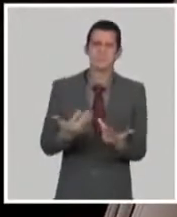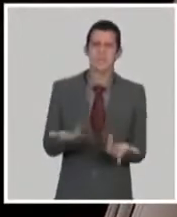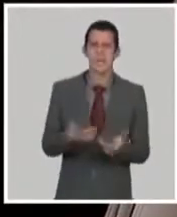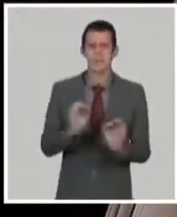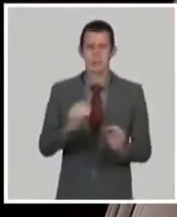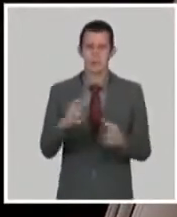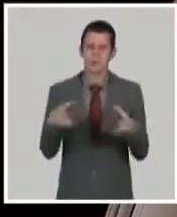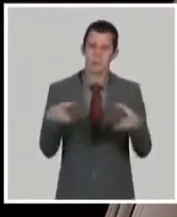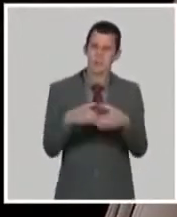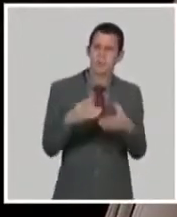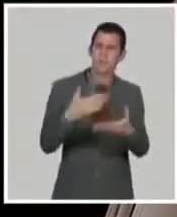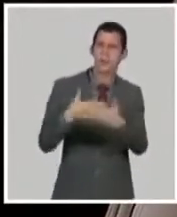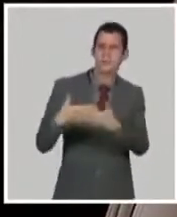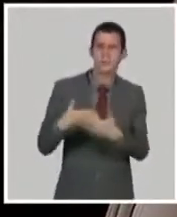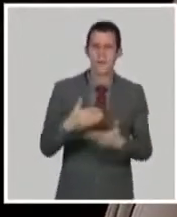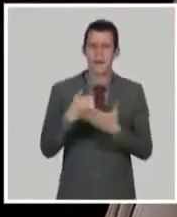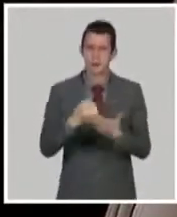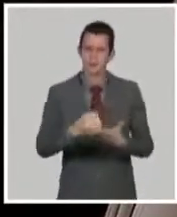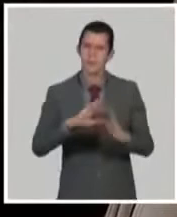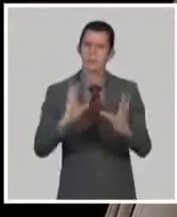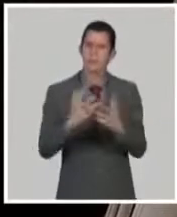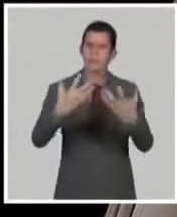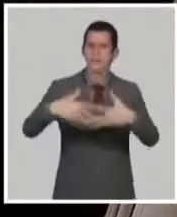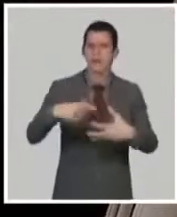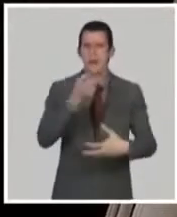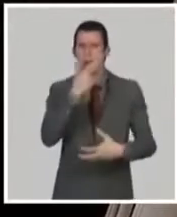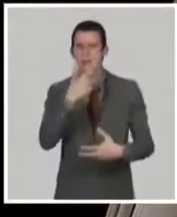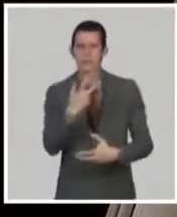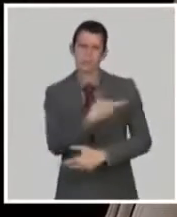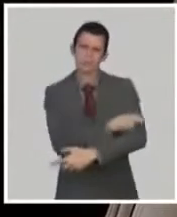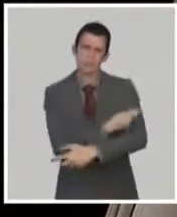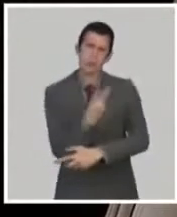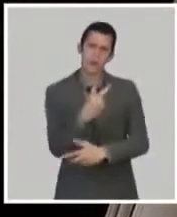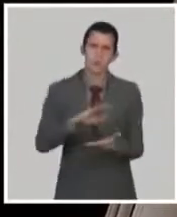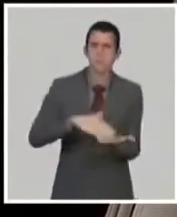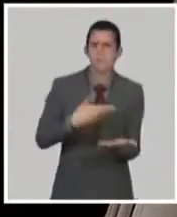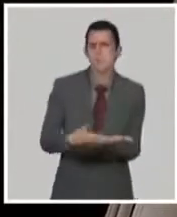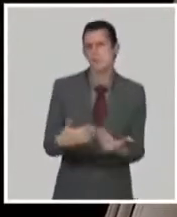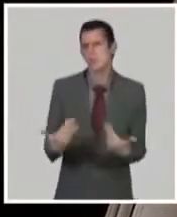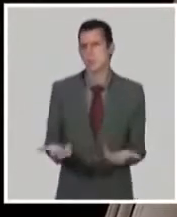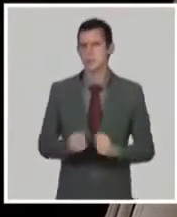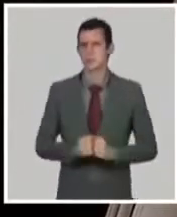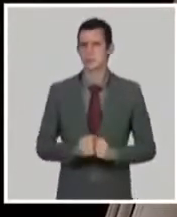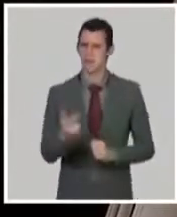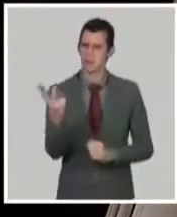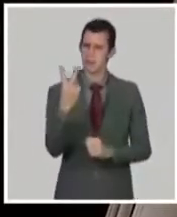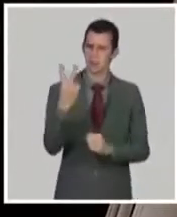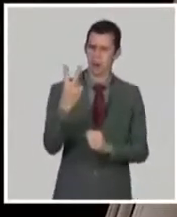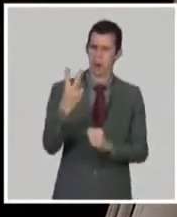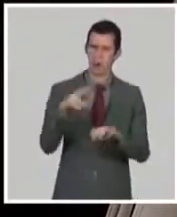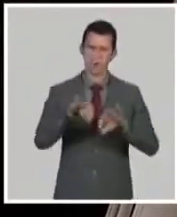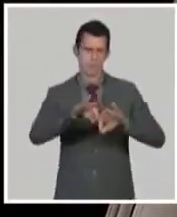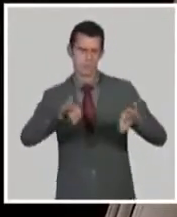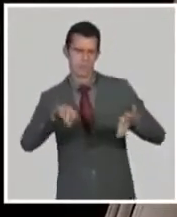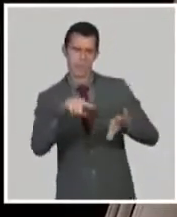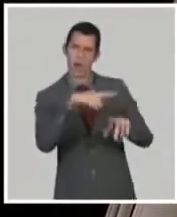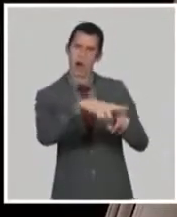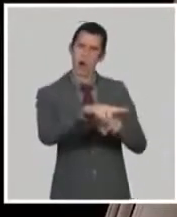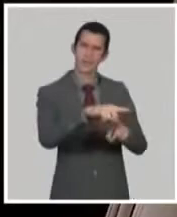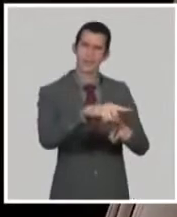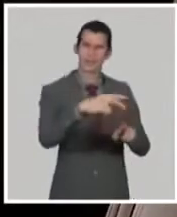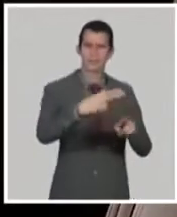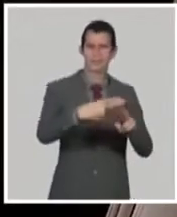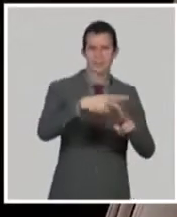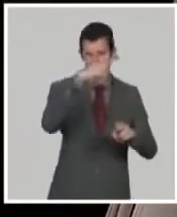de presentar dos candidatos vacunales? ¿Qué es lo que los diferencia de los candidatos vacunales del Instituto Finlay? ¿Y en qué